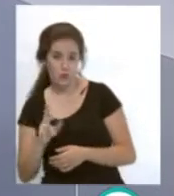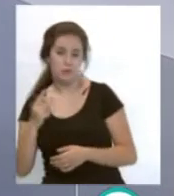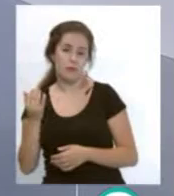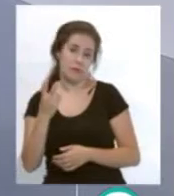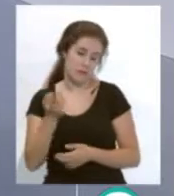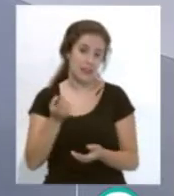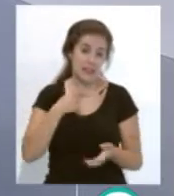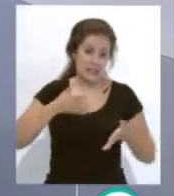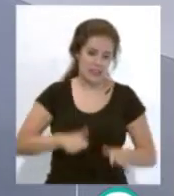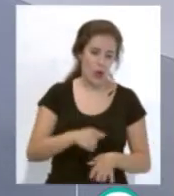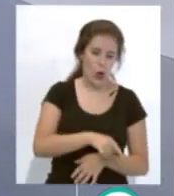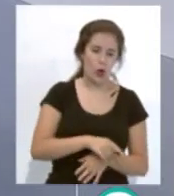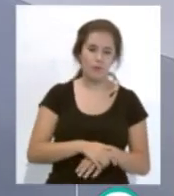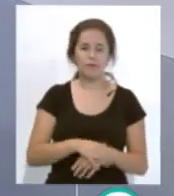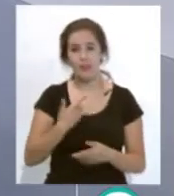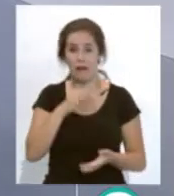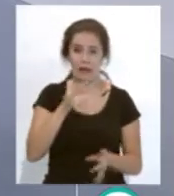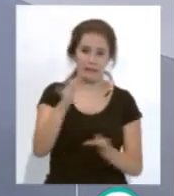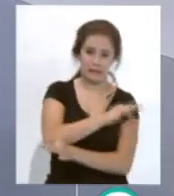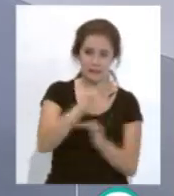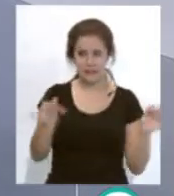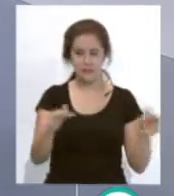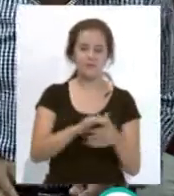el hijo de Javi. Se han cambiado las tornas.